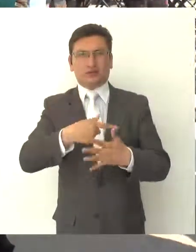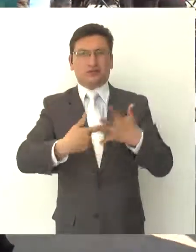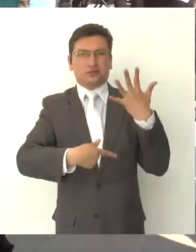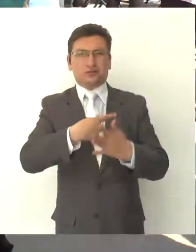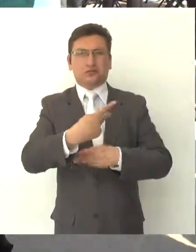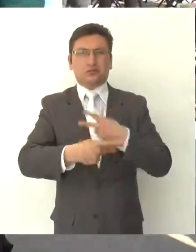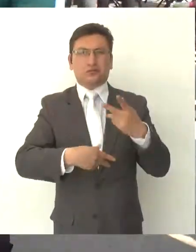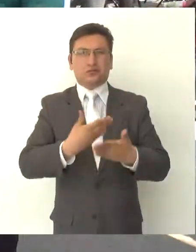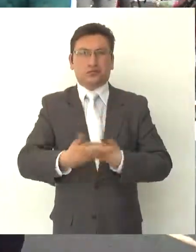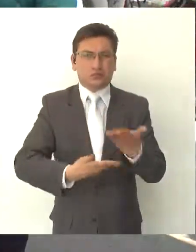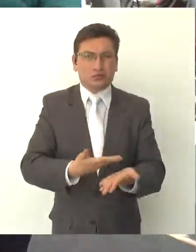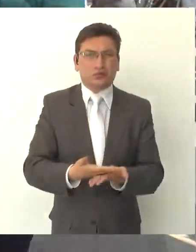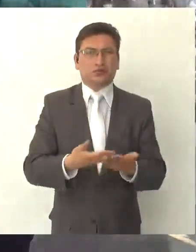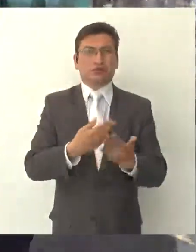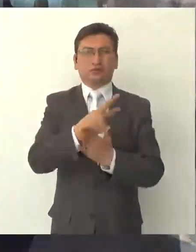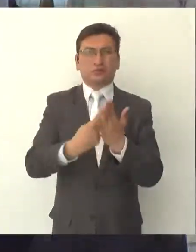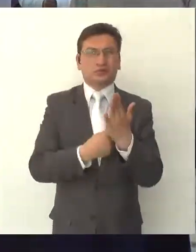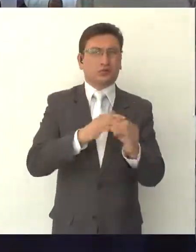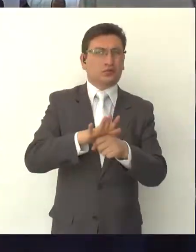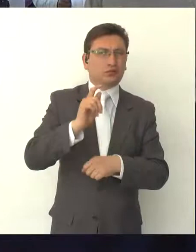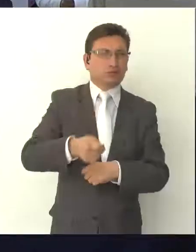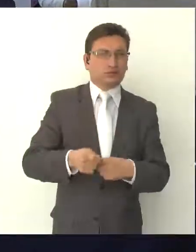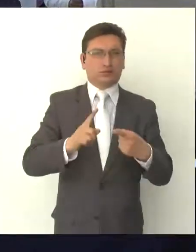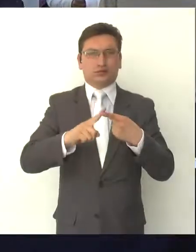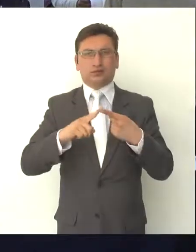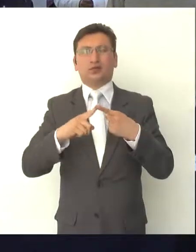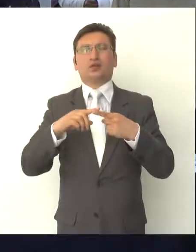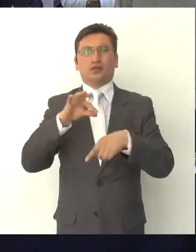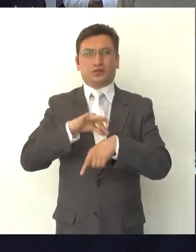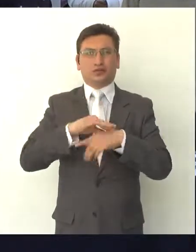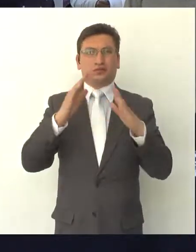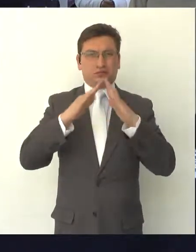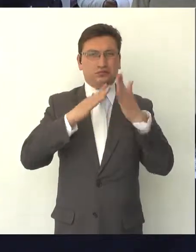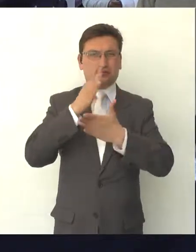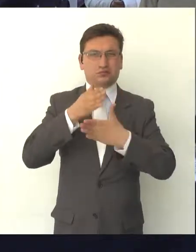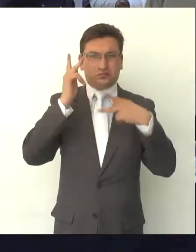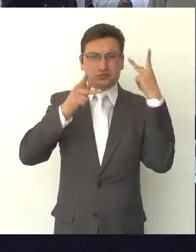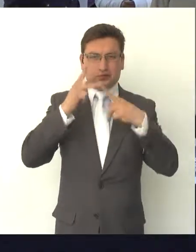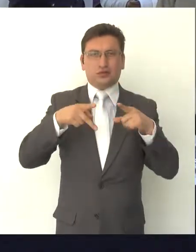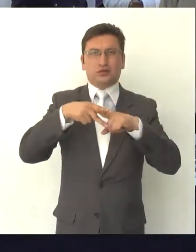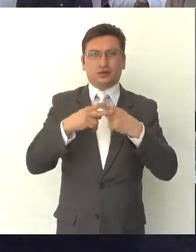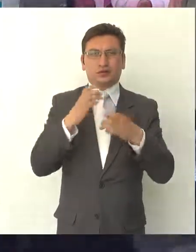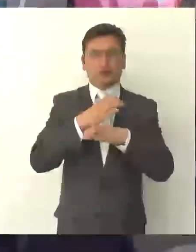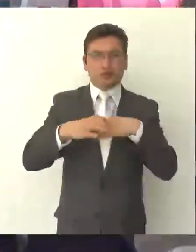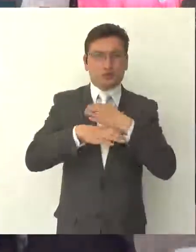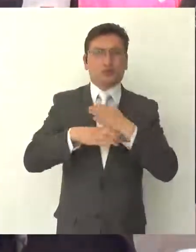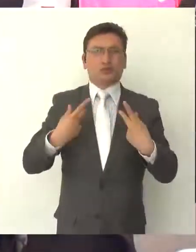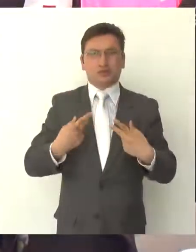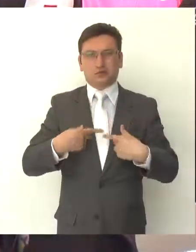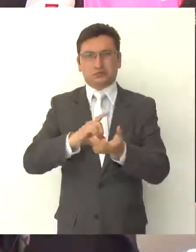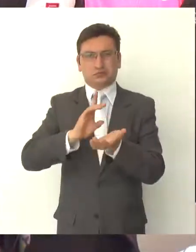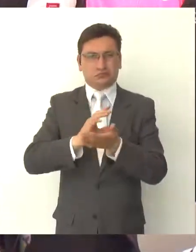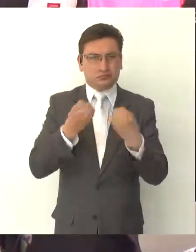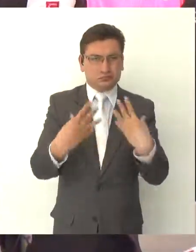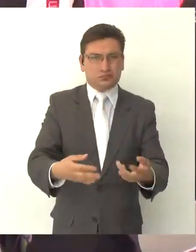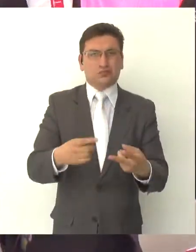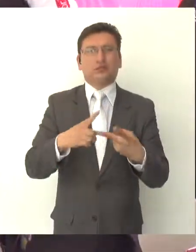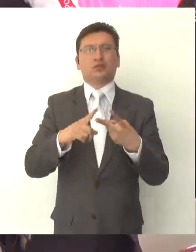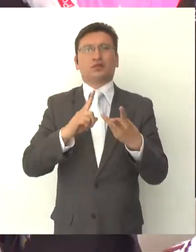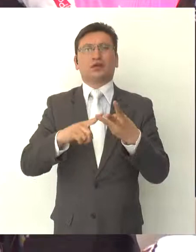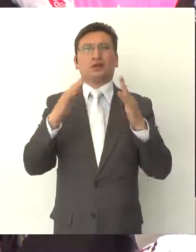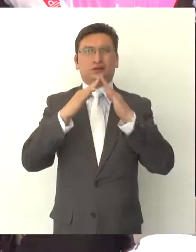esta feria de servicios son El médico en tu casa, entrega de tecnologías de apoyo a personas con